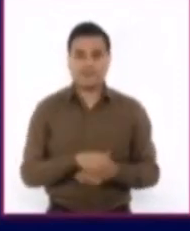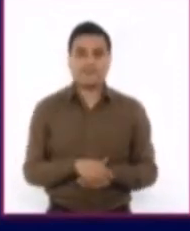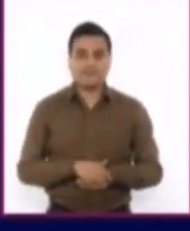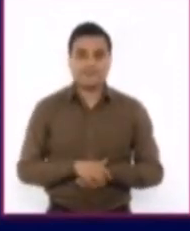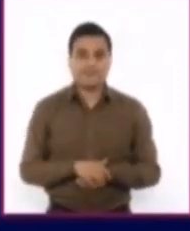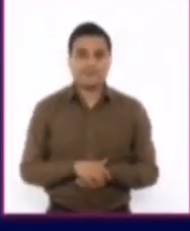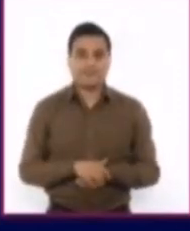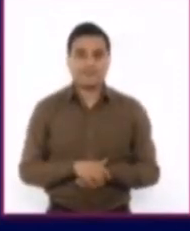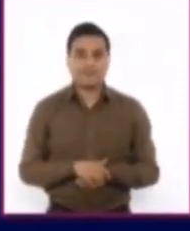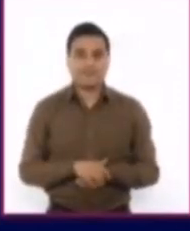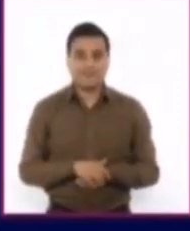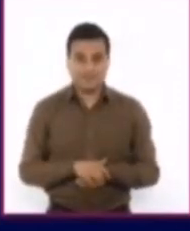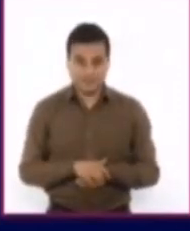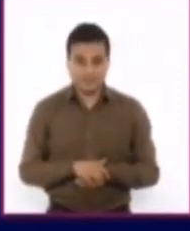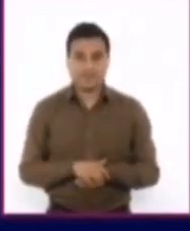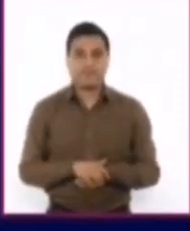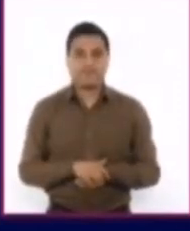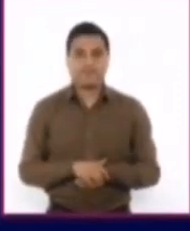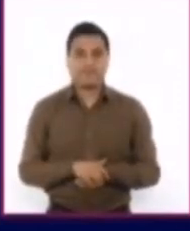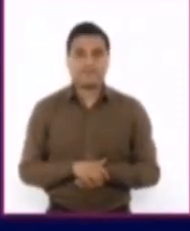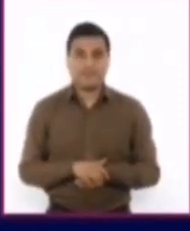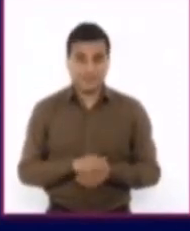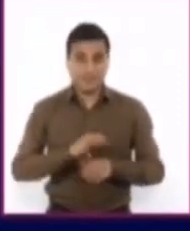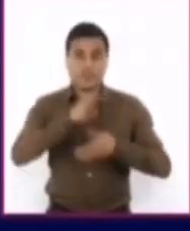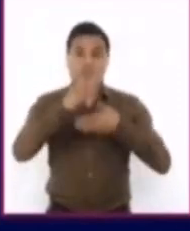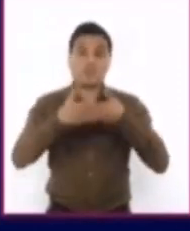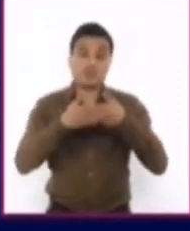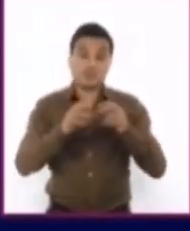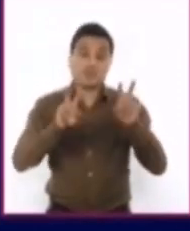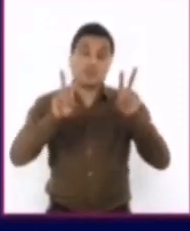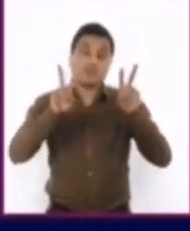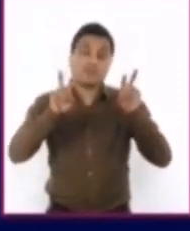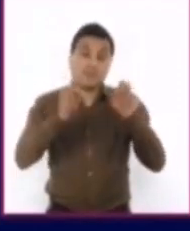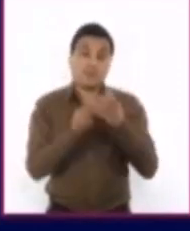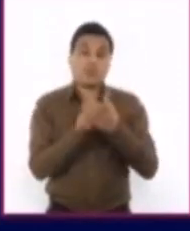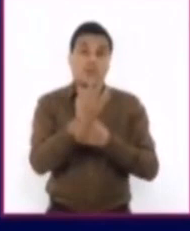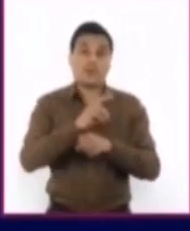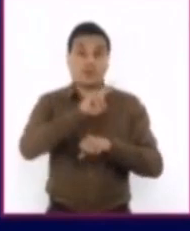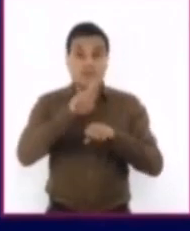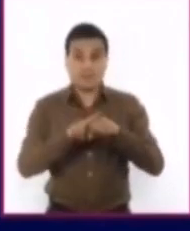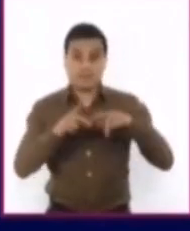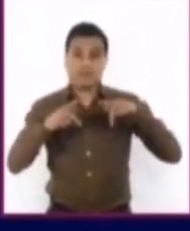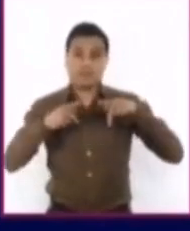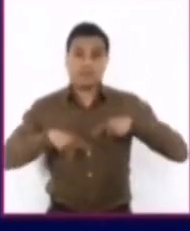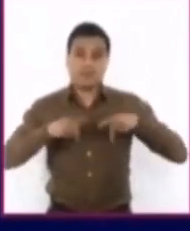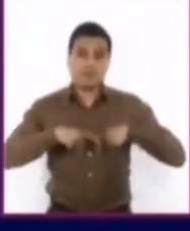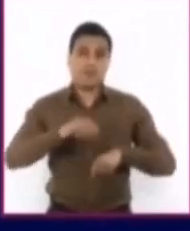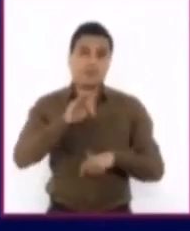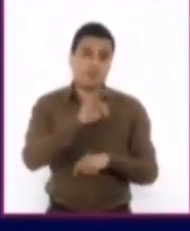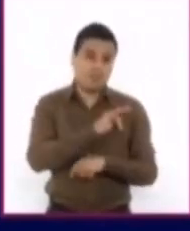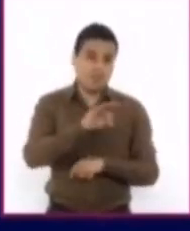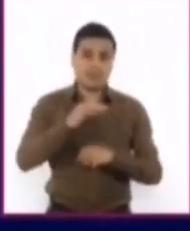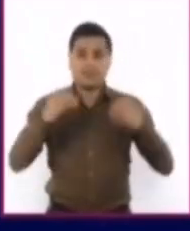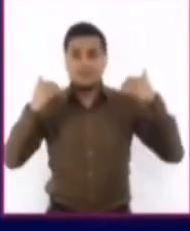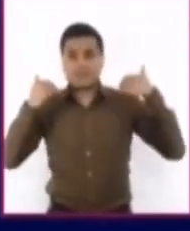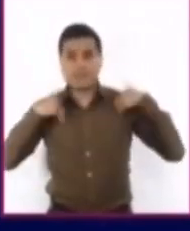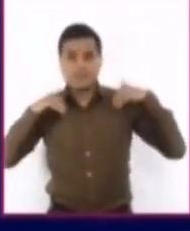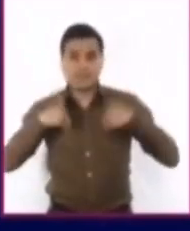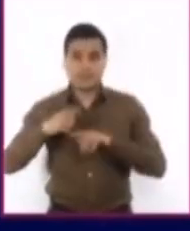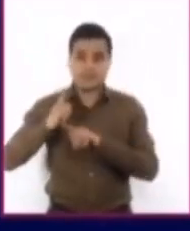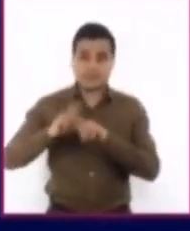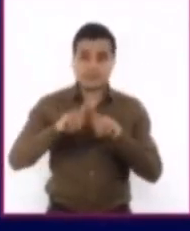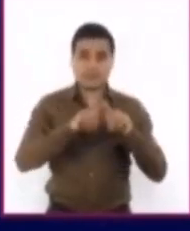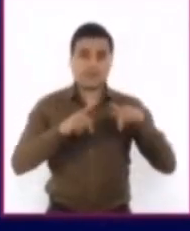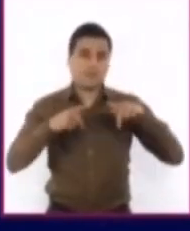Aunque regresemos a una verdadera normalidad donde todos podamos salir a pasear, a alguna tienda a